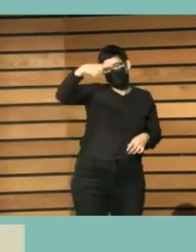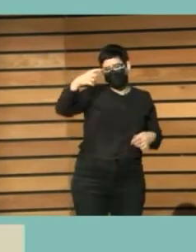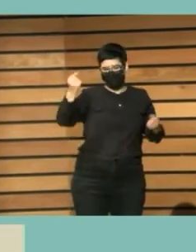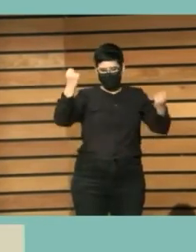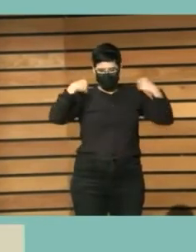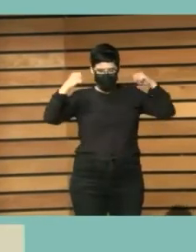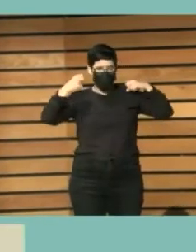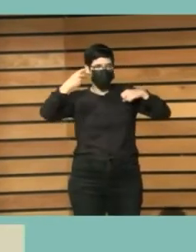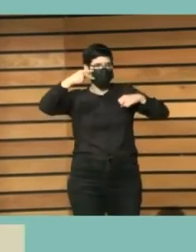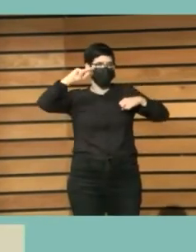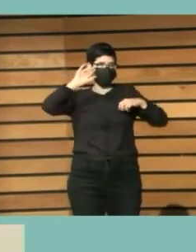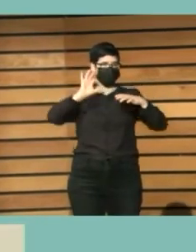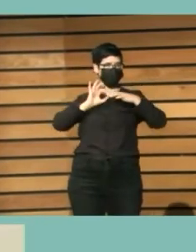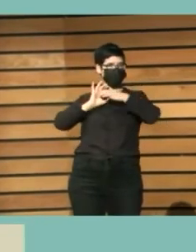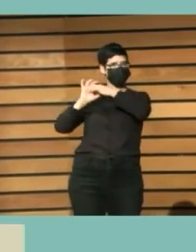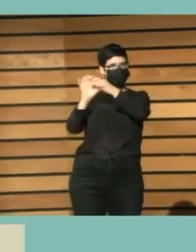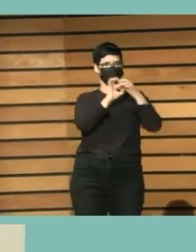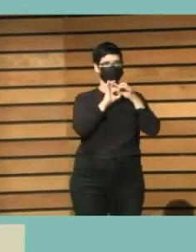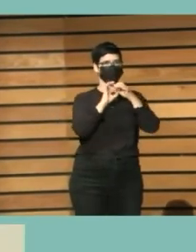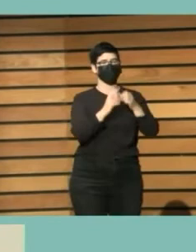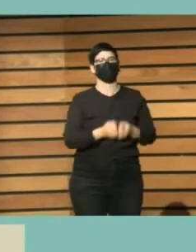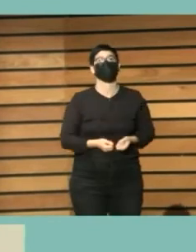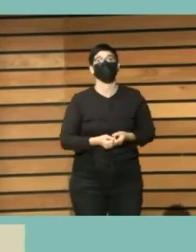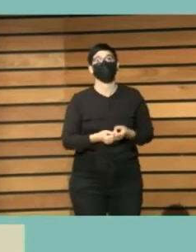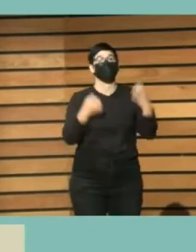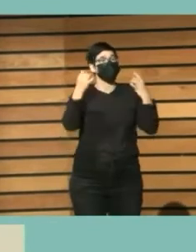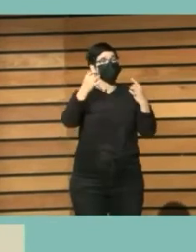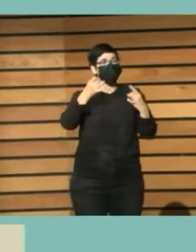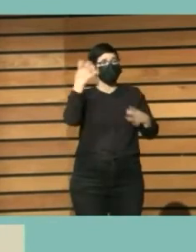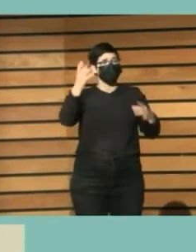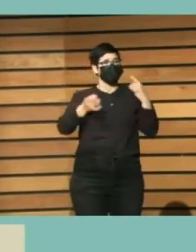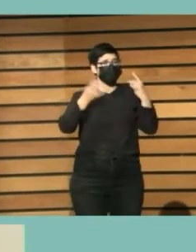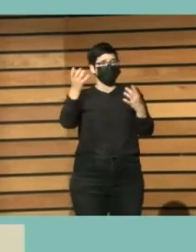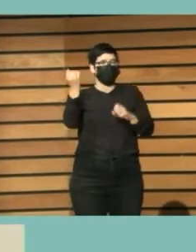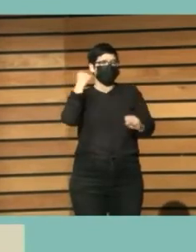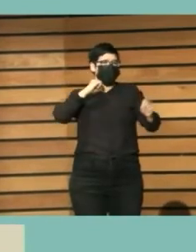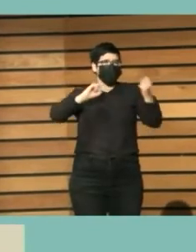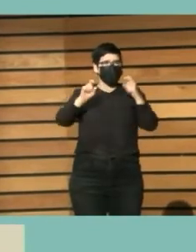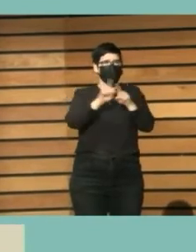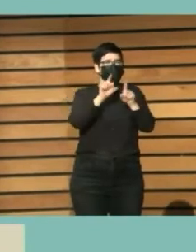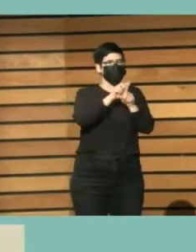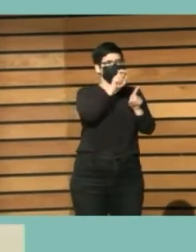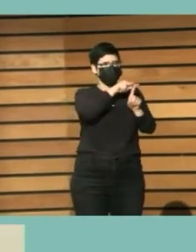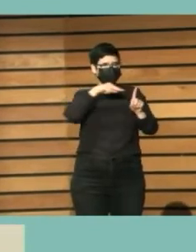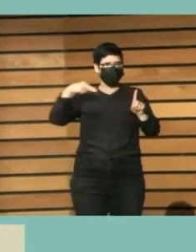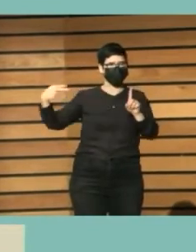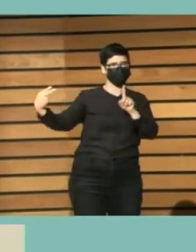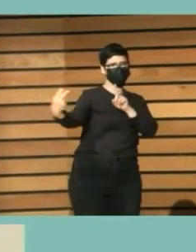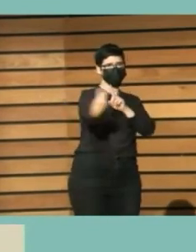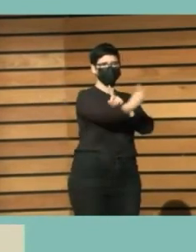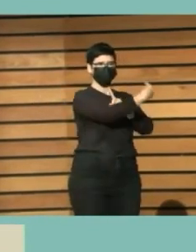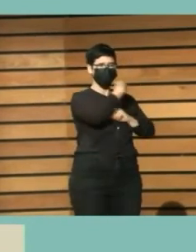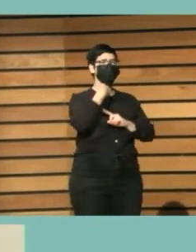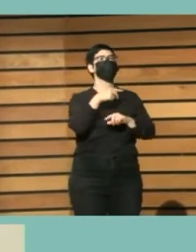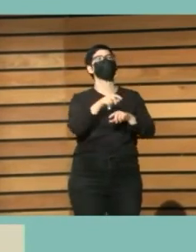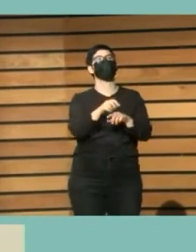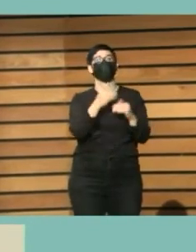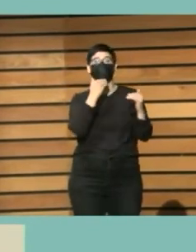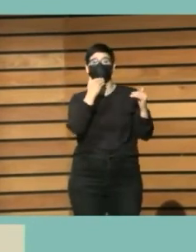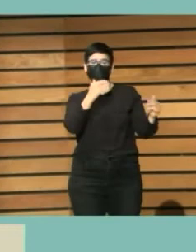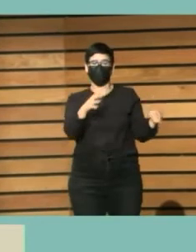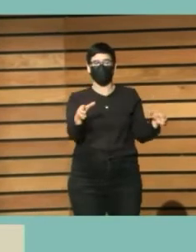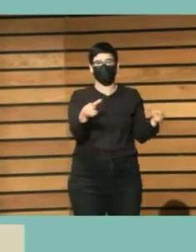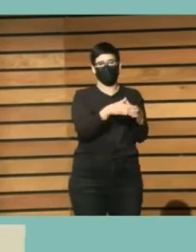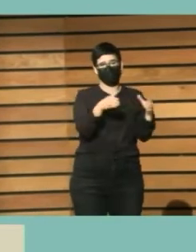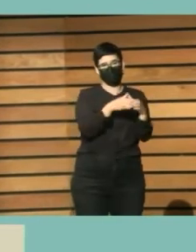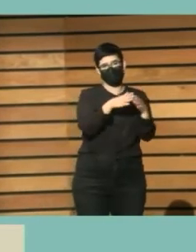Llevamos a cabo una serie de acciones, entre ellas una observación 360 grados llevada a cabo por el equipo de la Mediateca. Pero